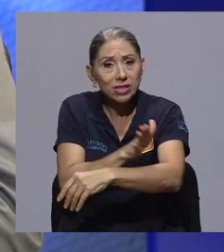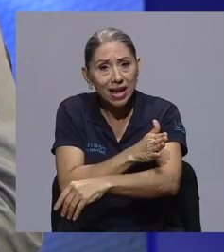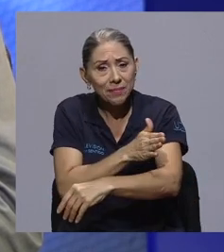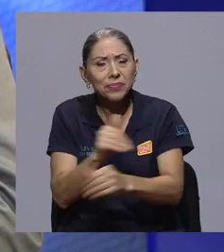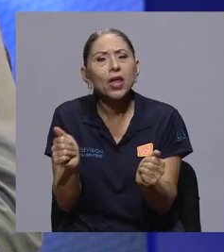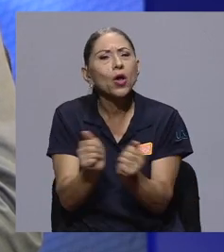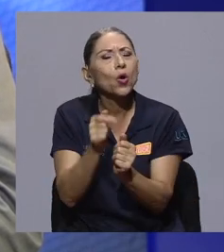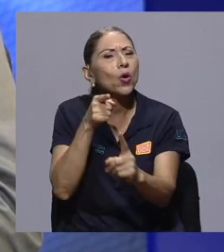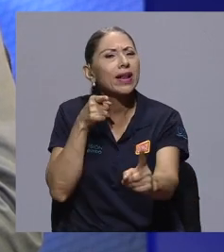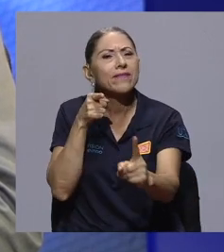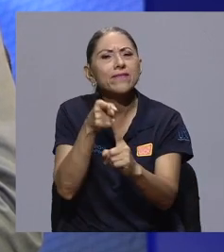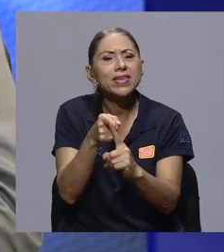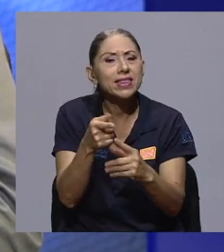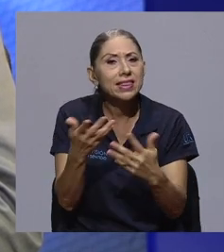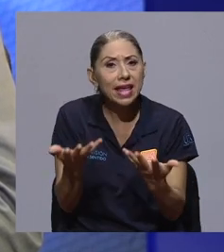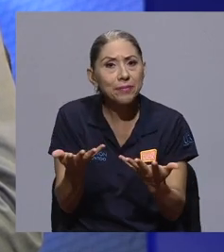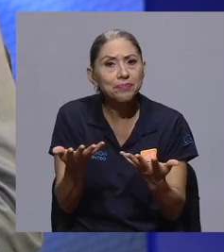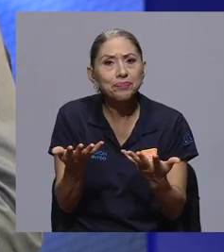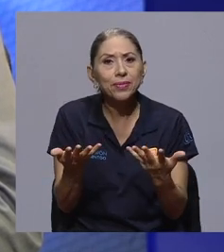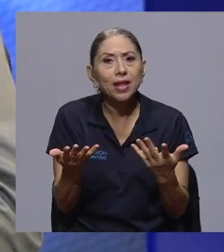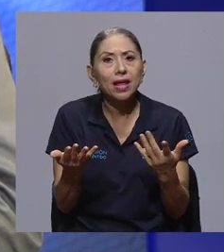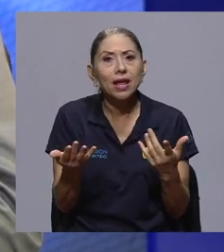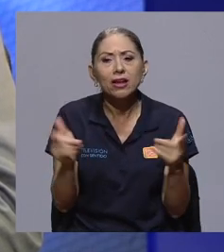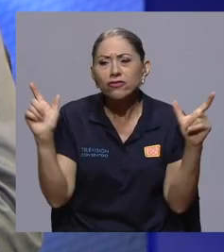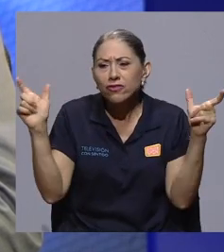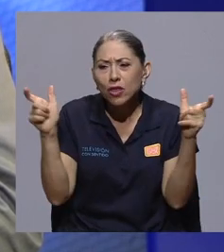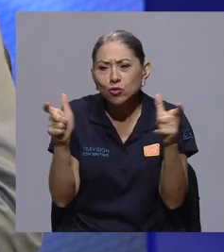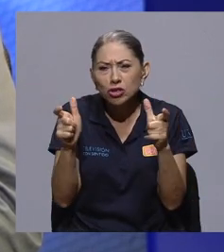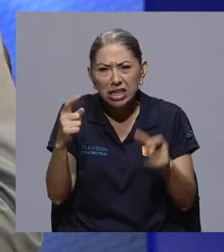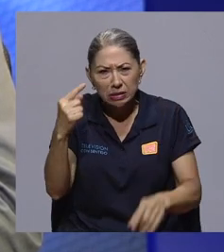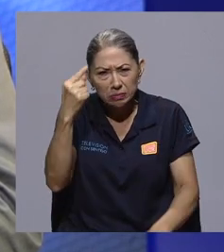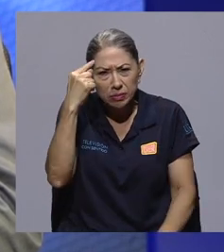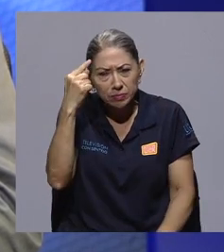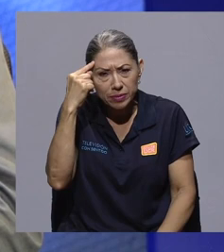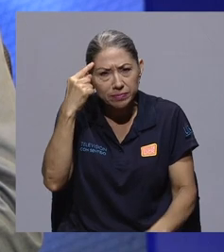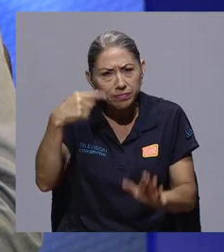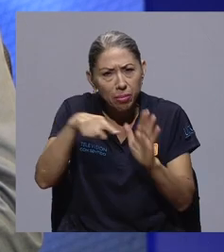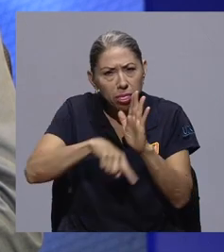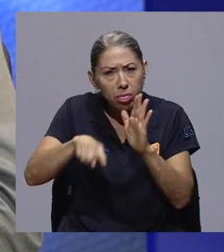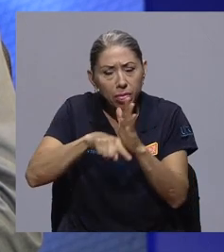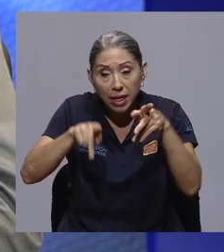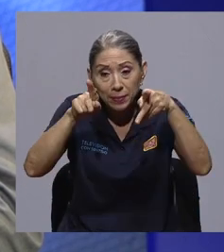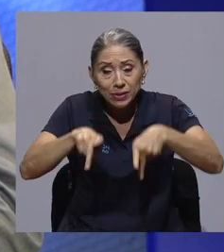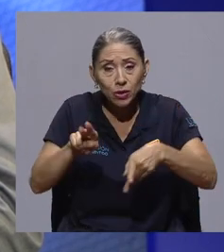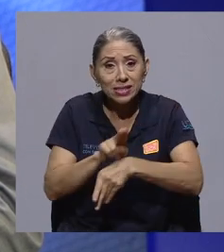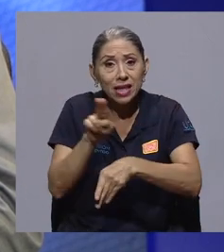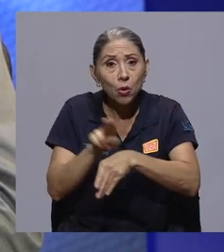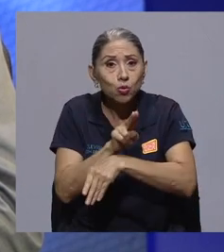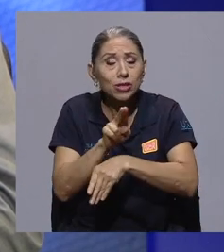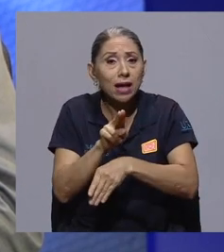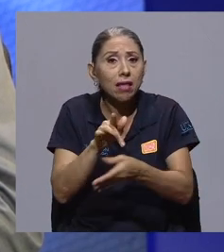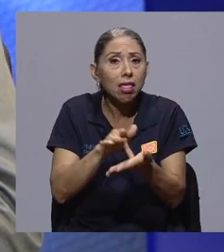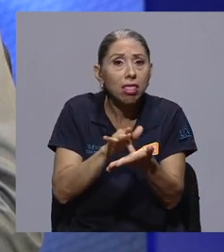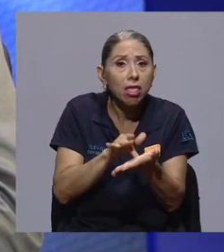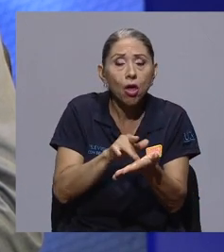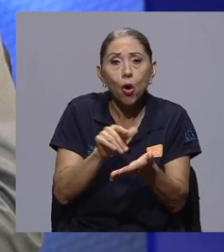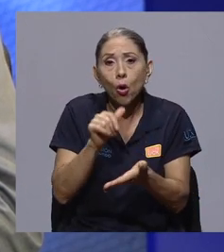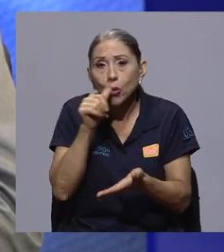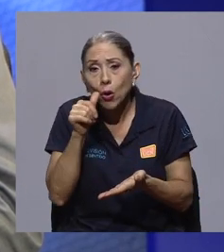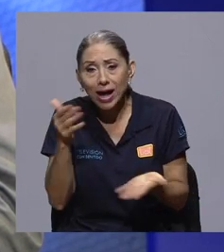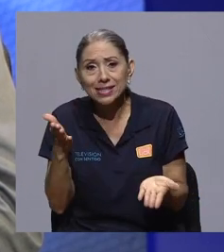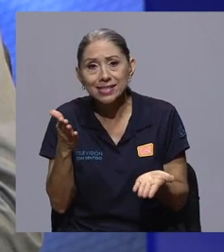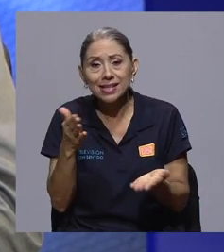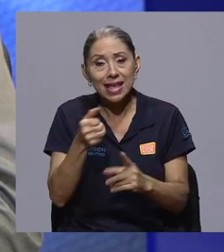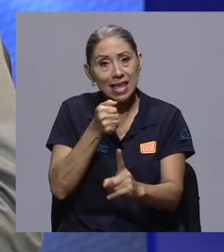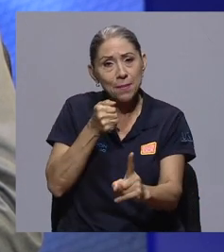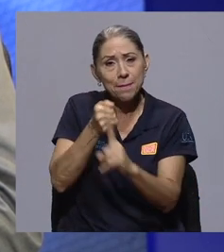música, con el fin de reducir el estigma y la estigmatización hacia las personas que usan drogas y